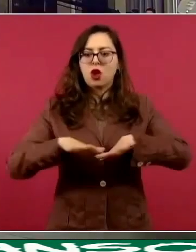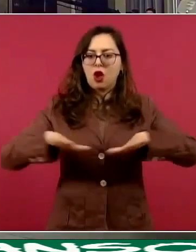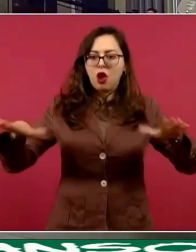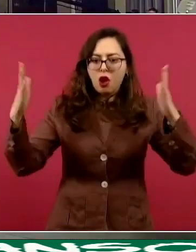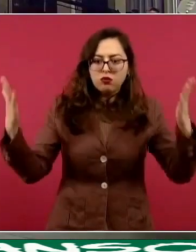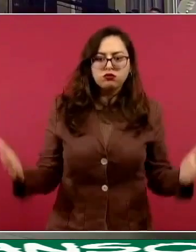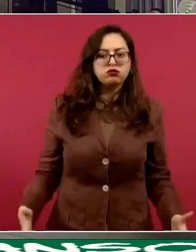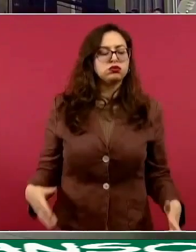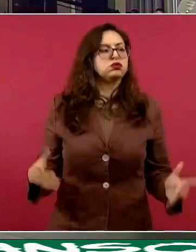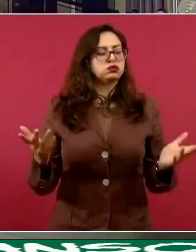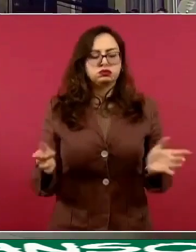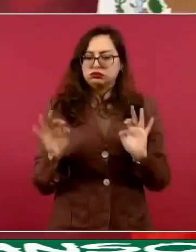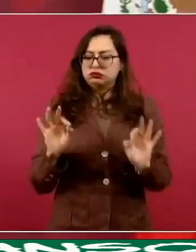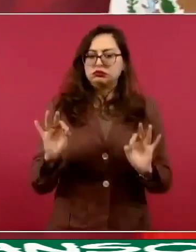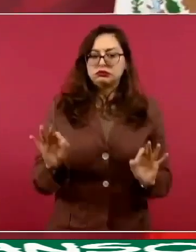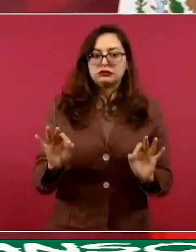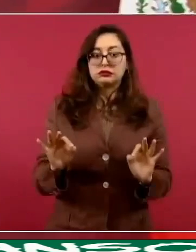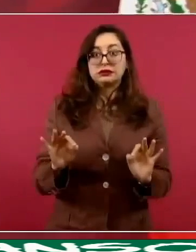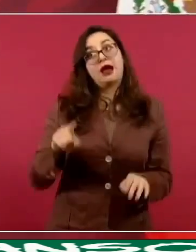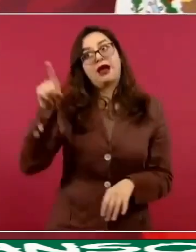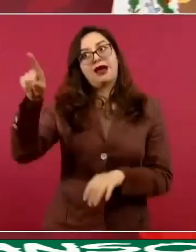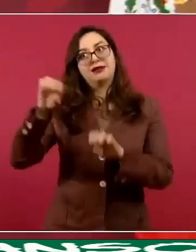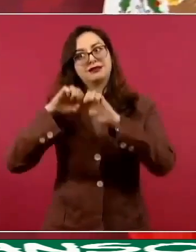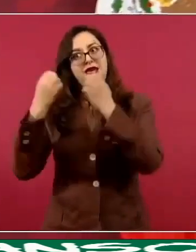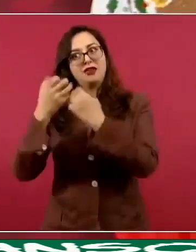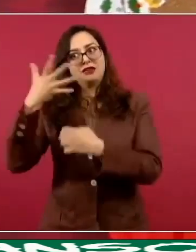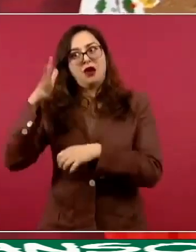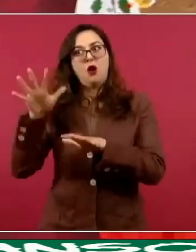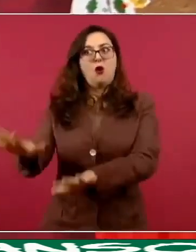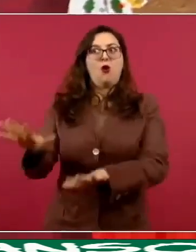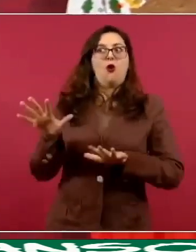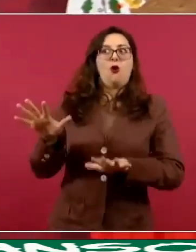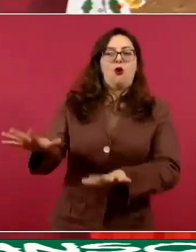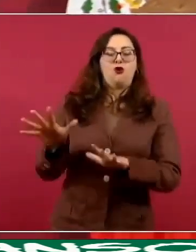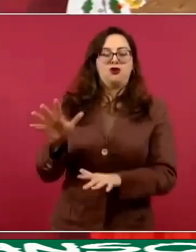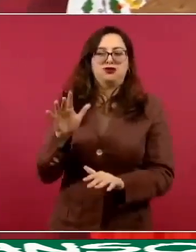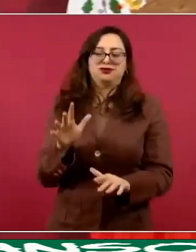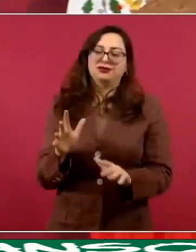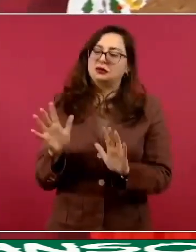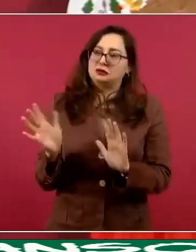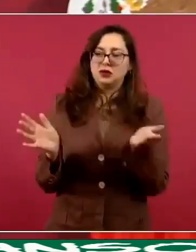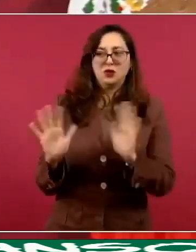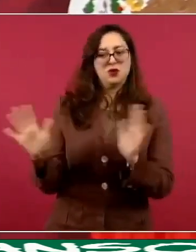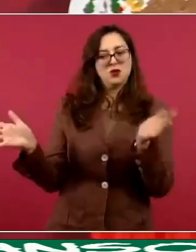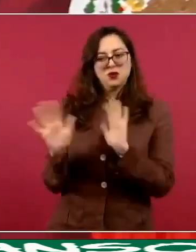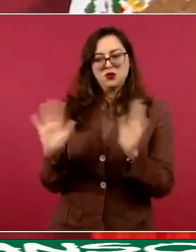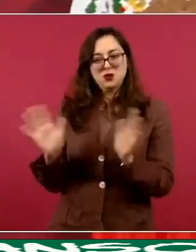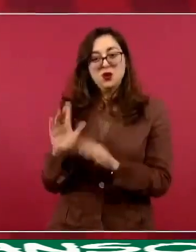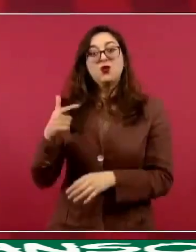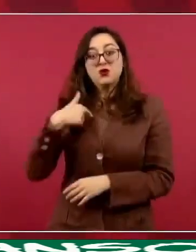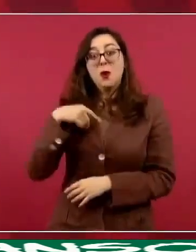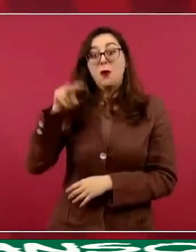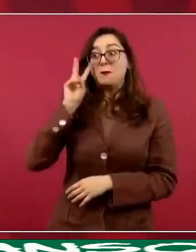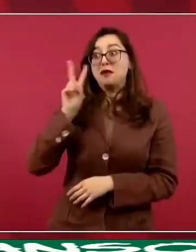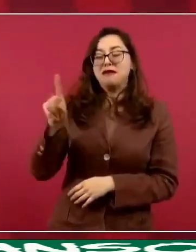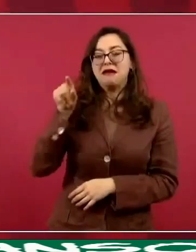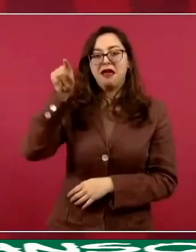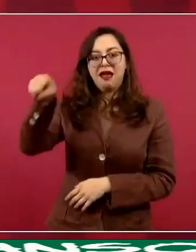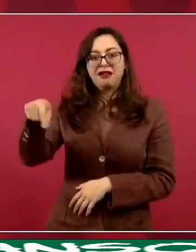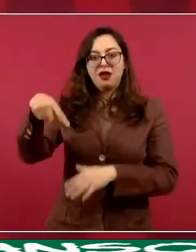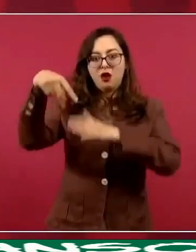no tan espectaculares, porque estuve viendo cómo salió allá en el Azteca